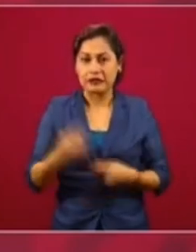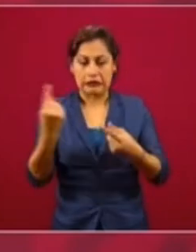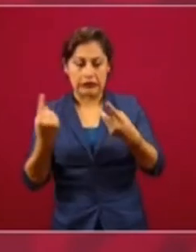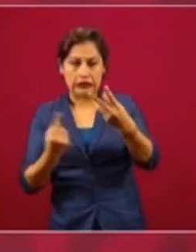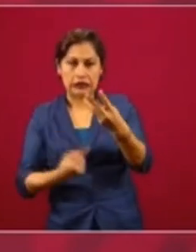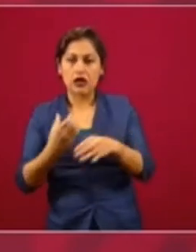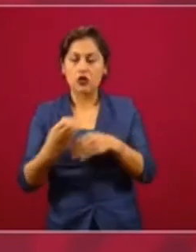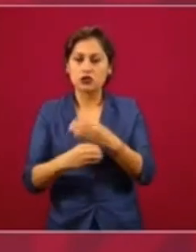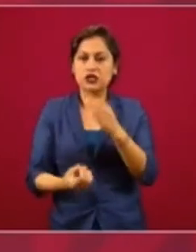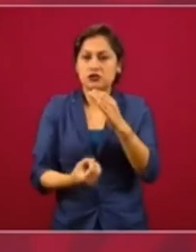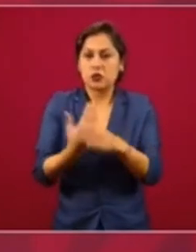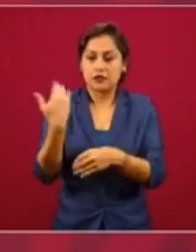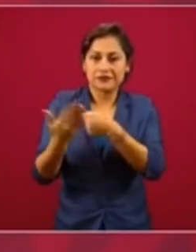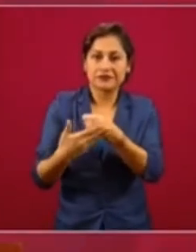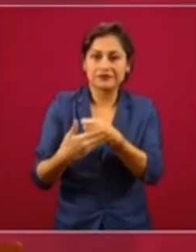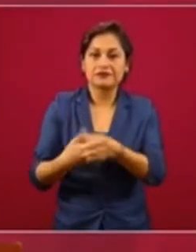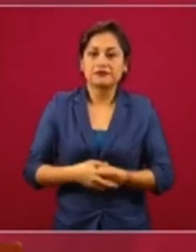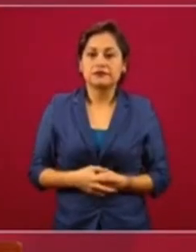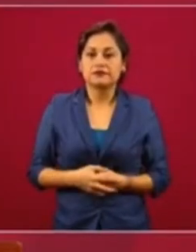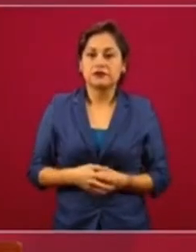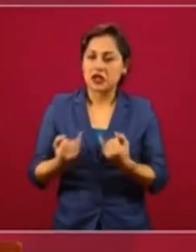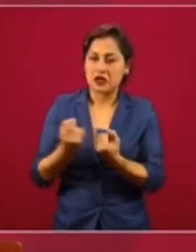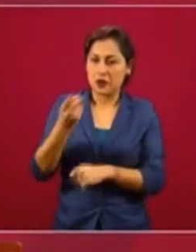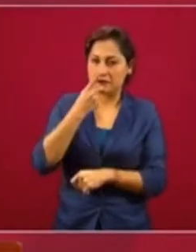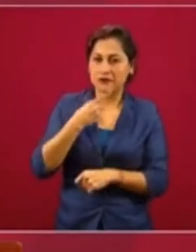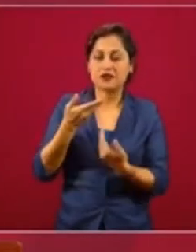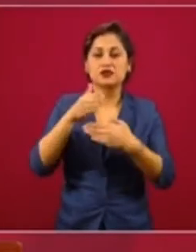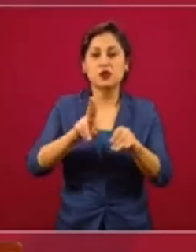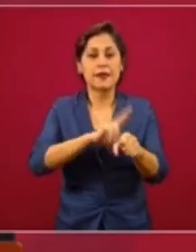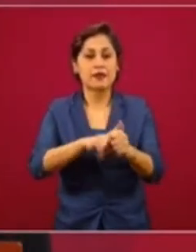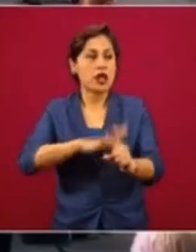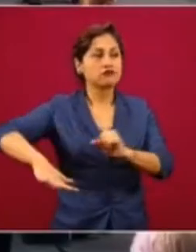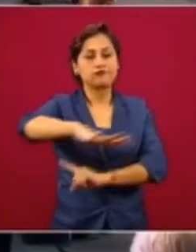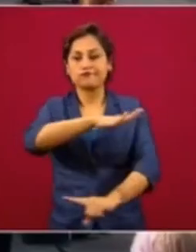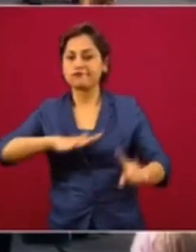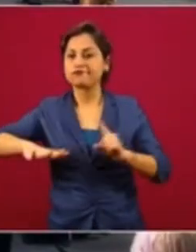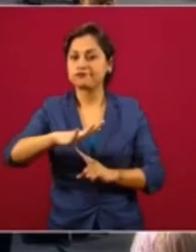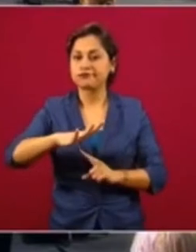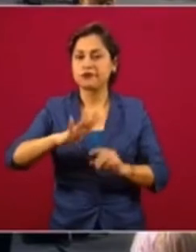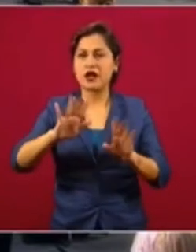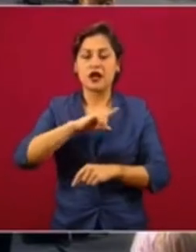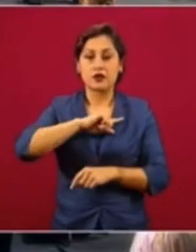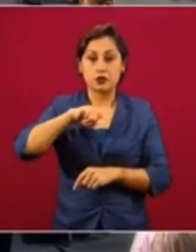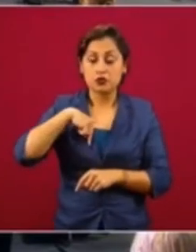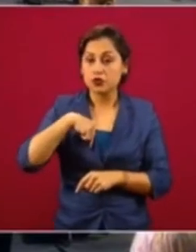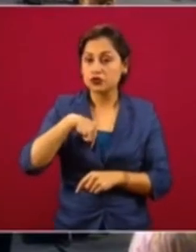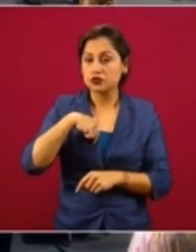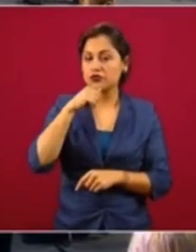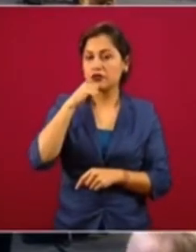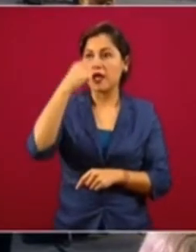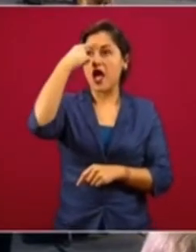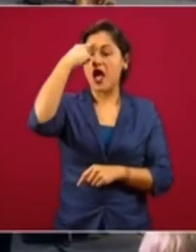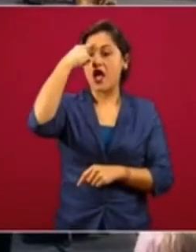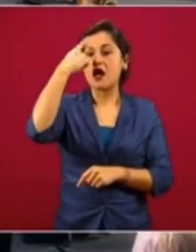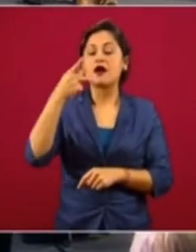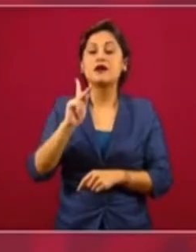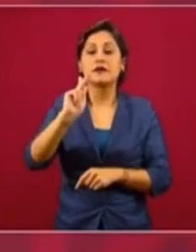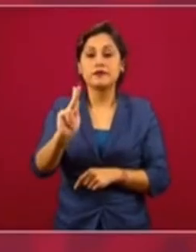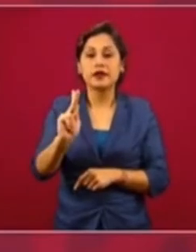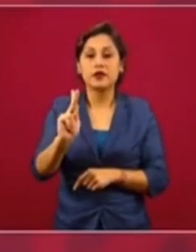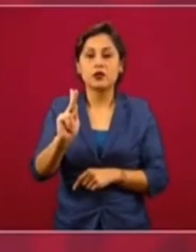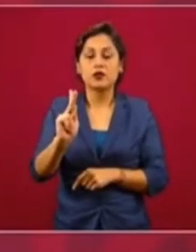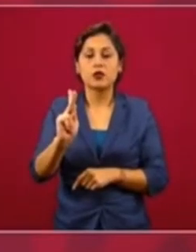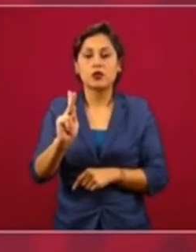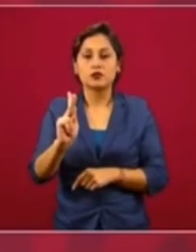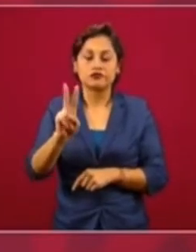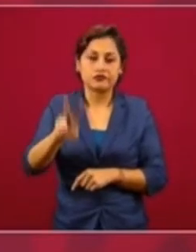Lo mismo en lo que tiene que ver con el medio ambiente. No hemos reparado, pero como no ha habido mucha movilidad,